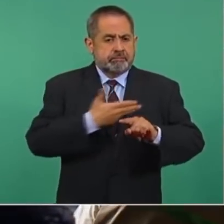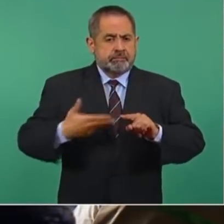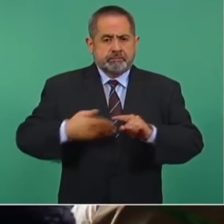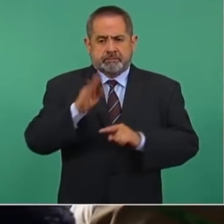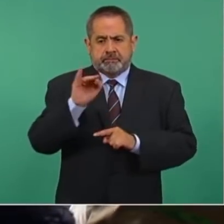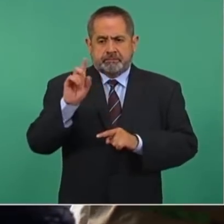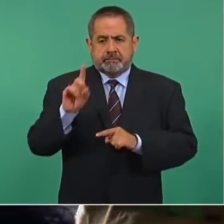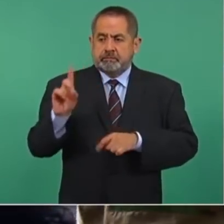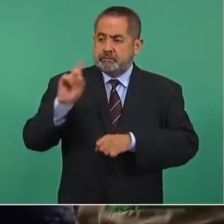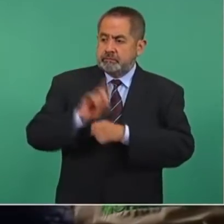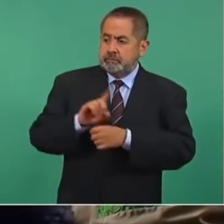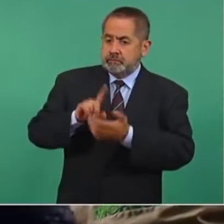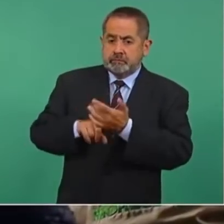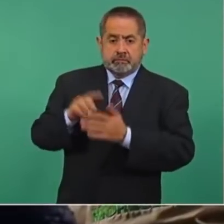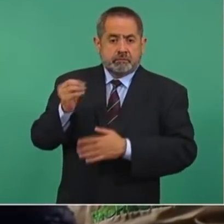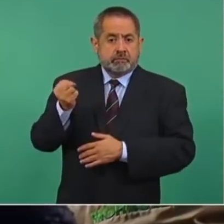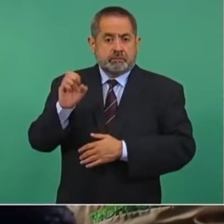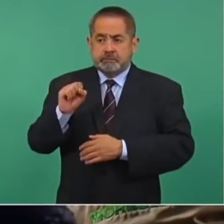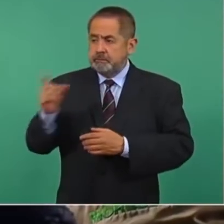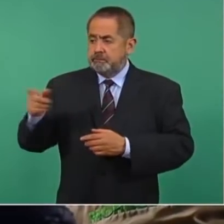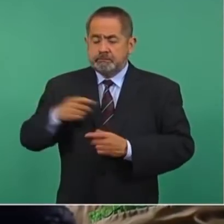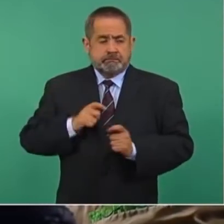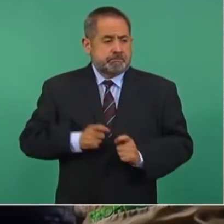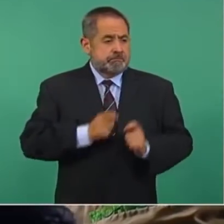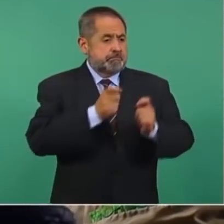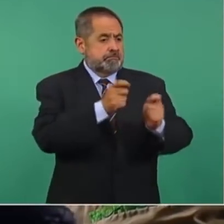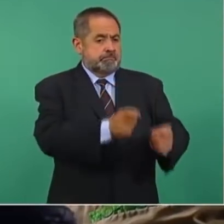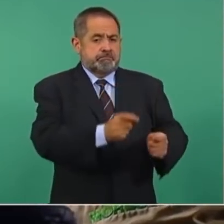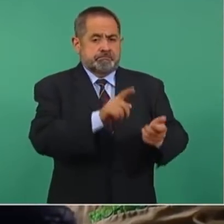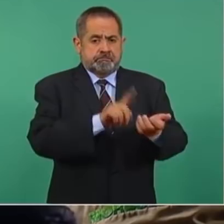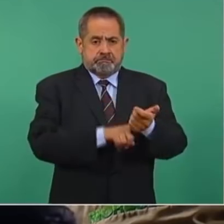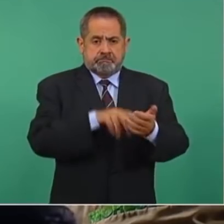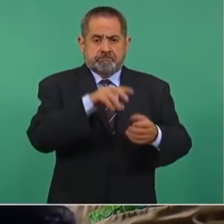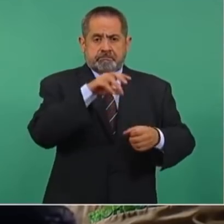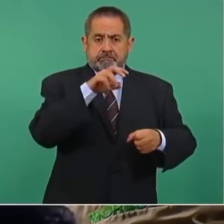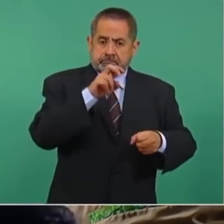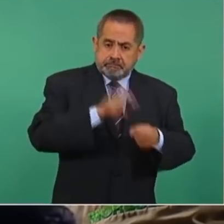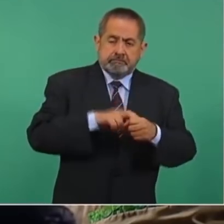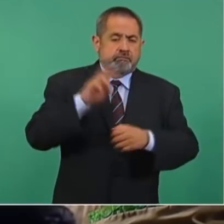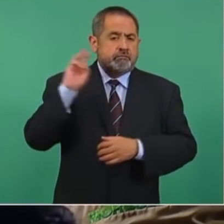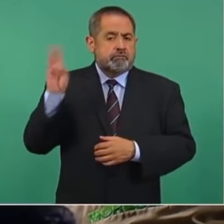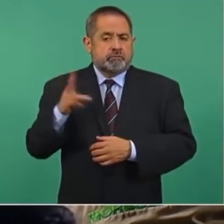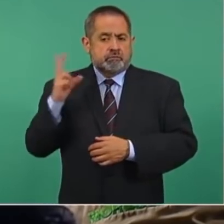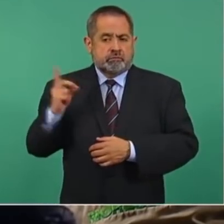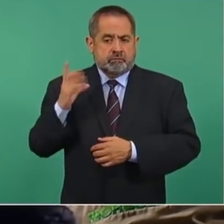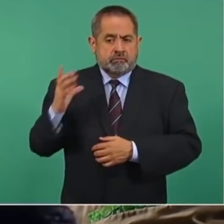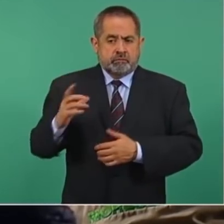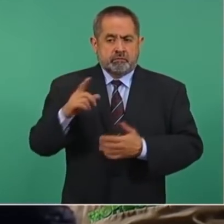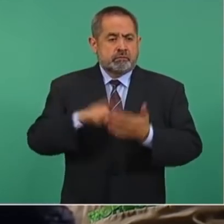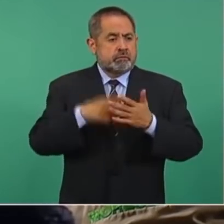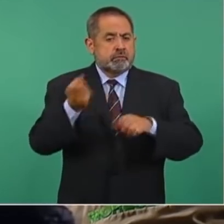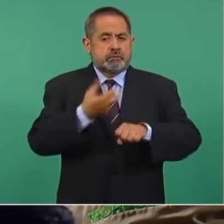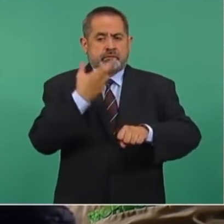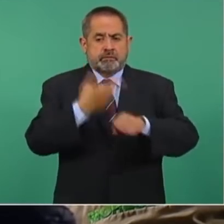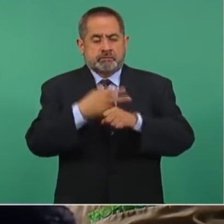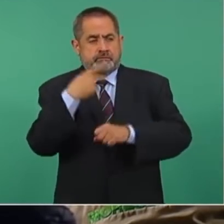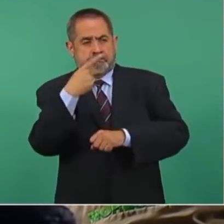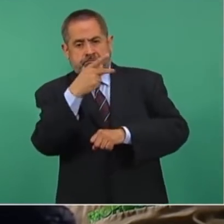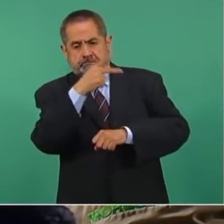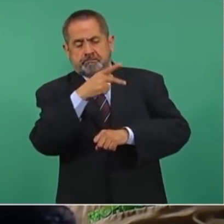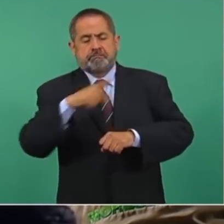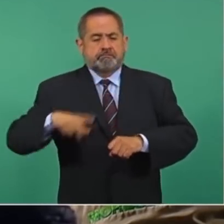de septiembre en Washington al secretario de Estado, Anthony Blinken, a